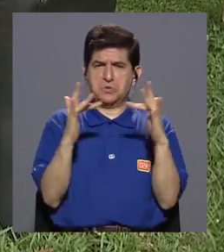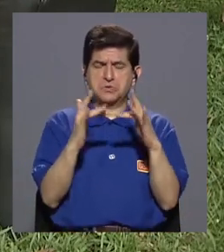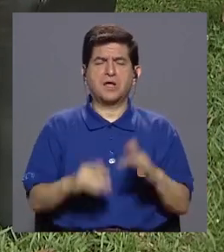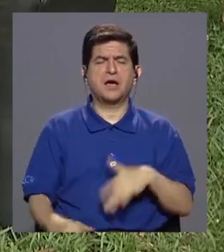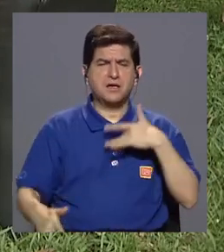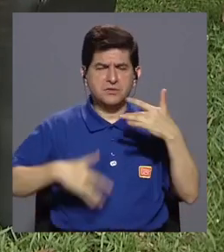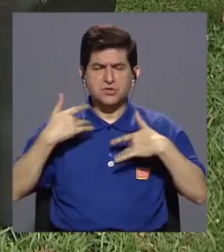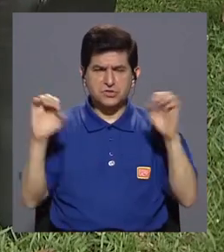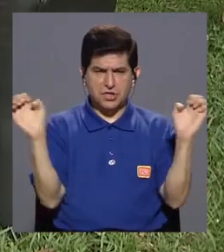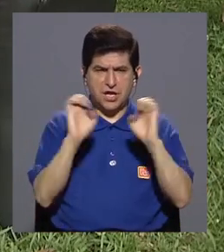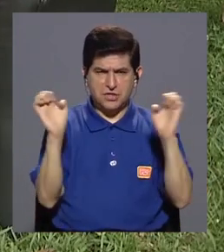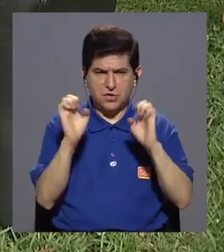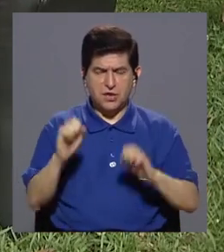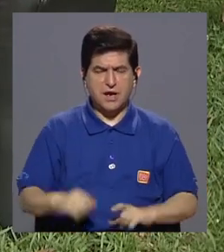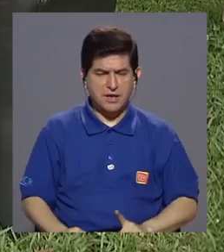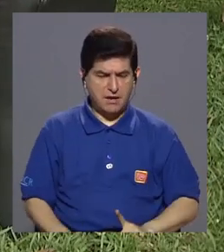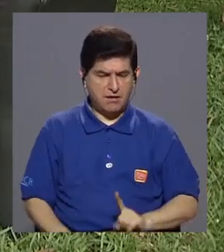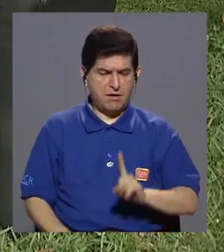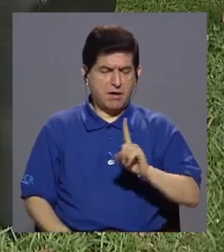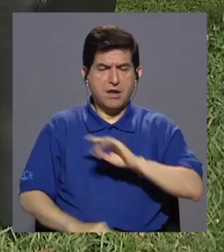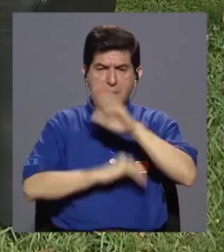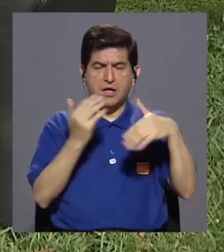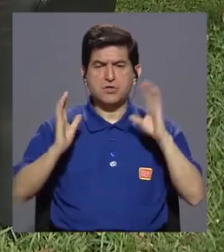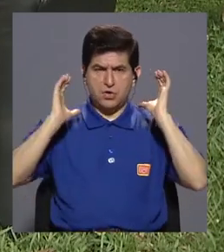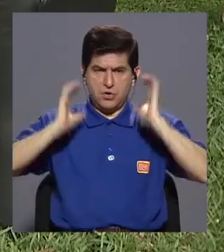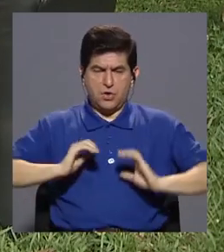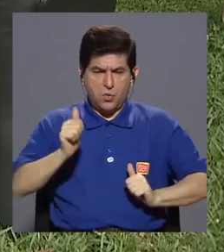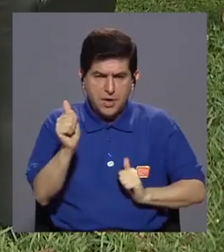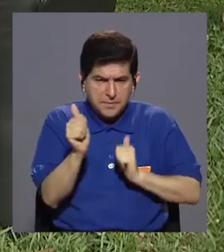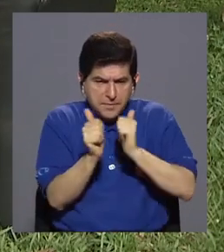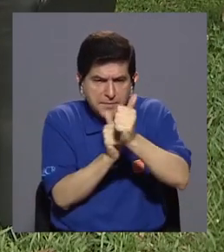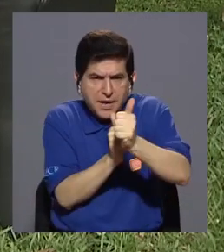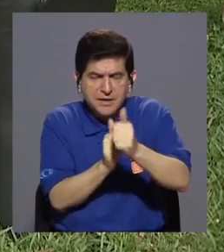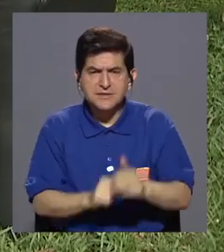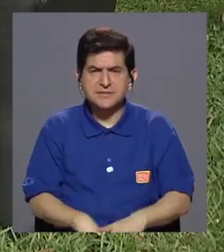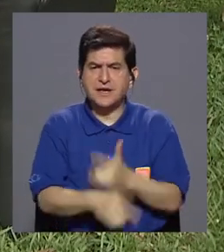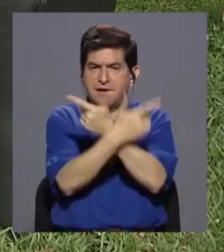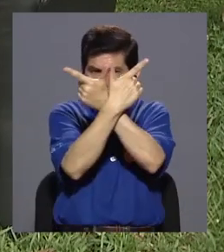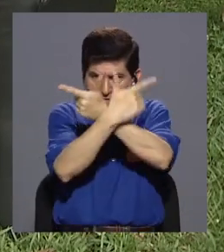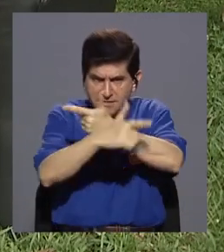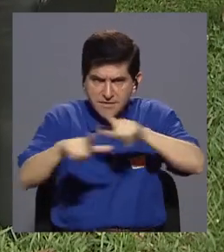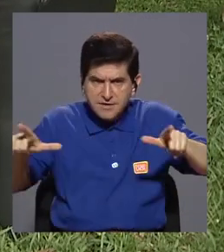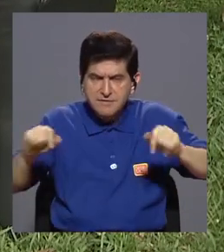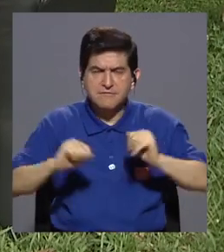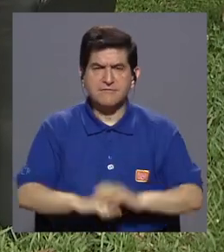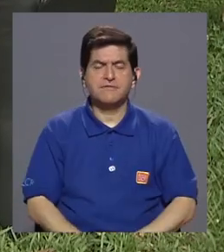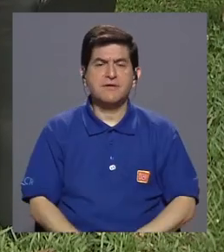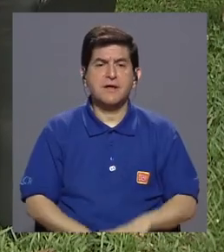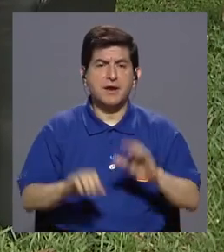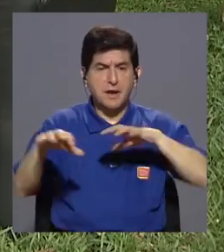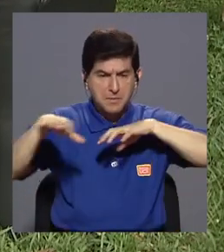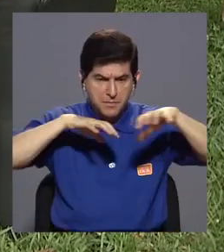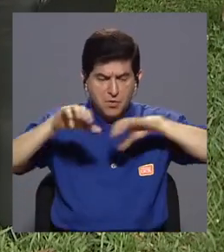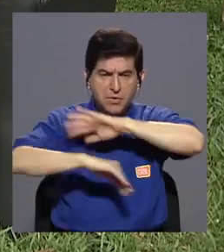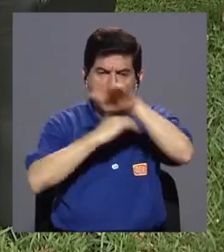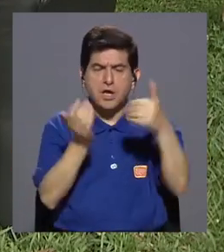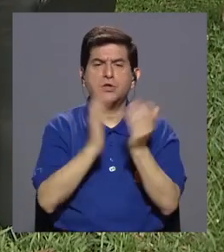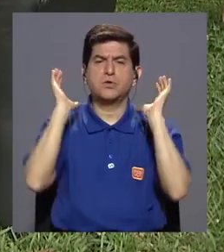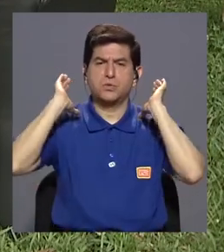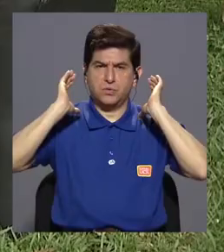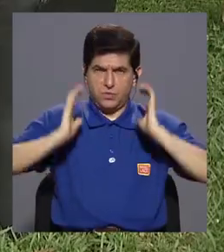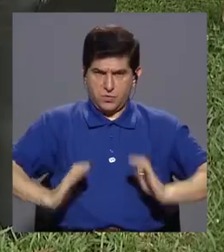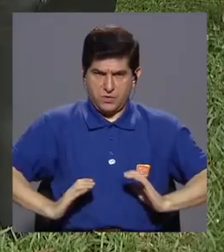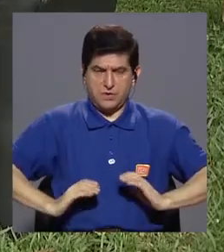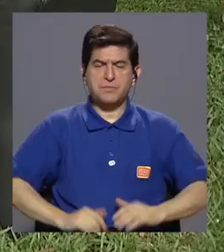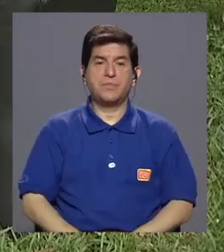desde la tierra, que recorre todo mi cuerpo, que puede recorrer libremente, que puede circular por todo mi cuerpo, y